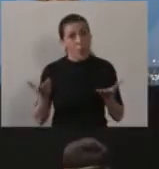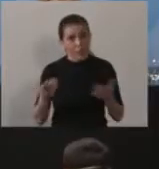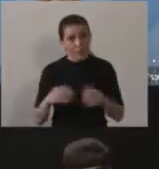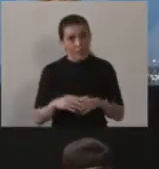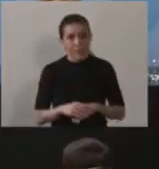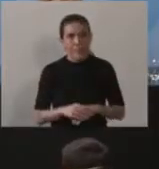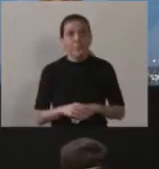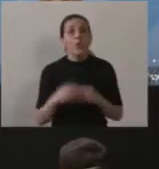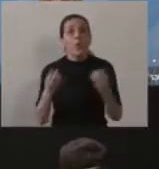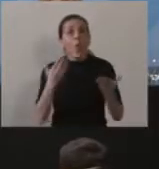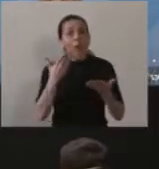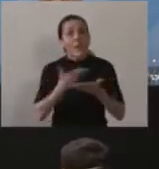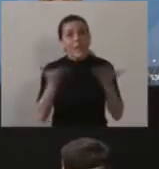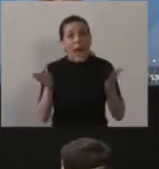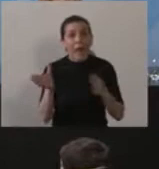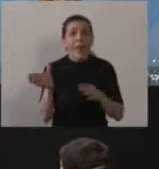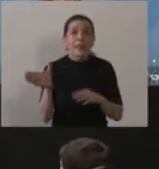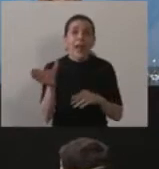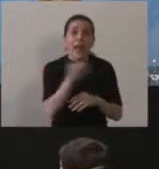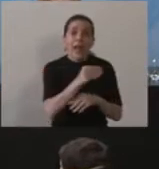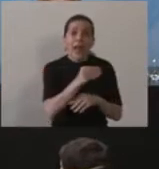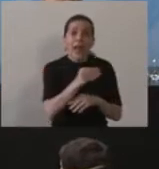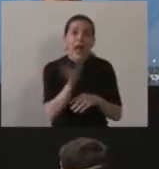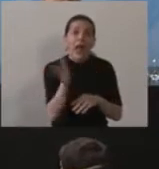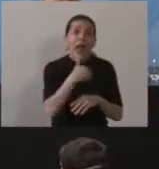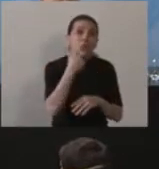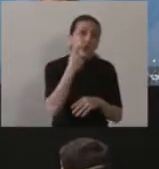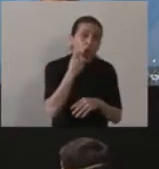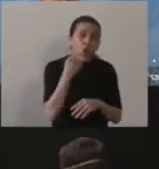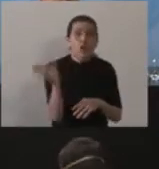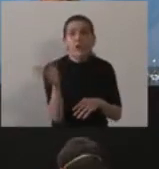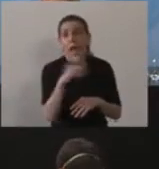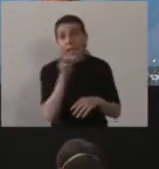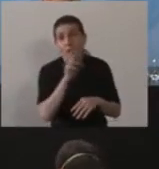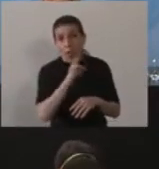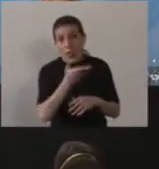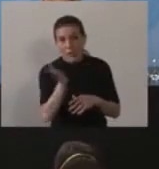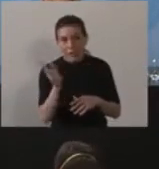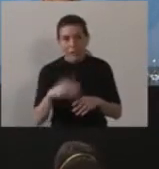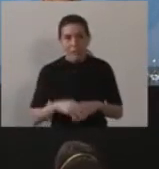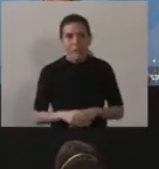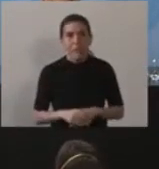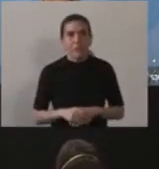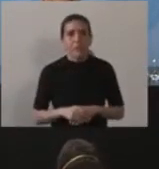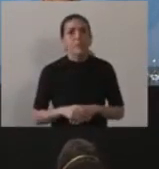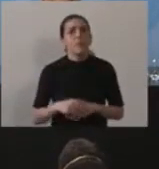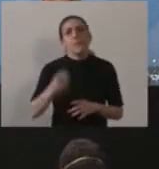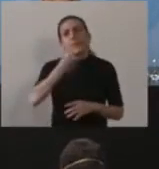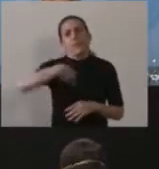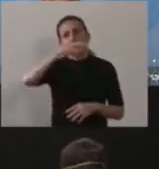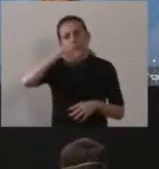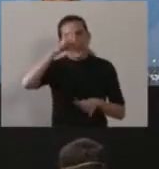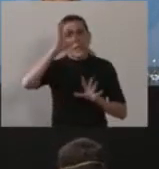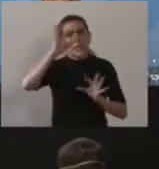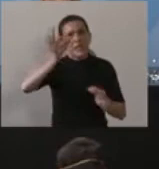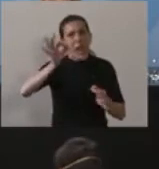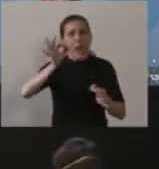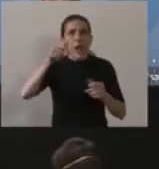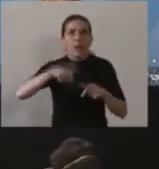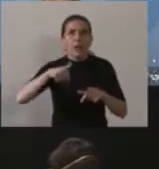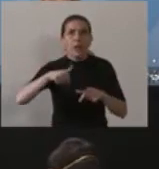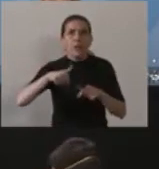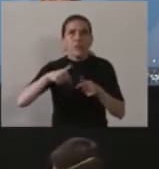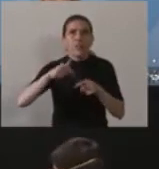Buenas tardes a todos y a todas. Todos sabemos de un tiempo a esta